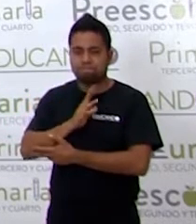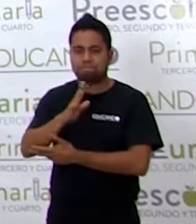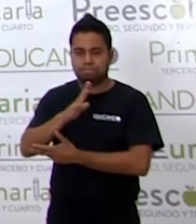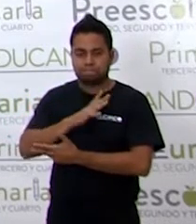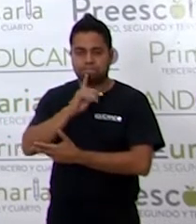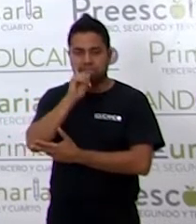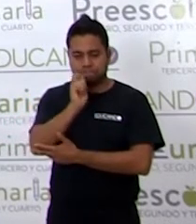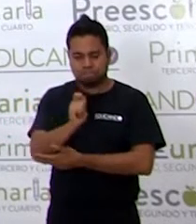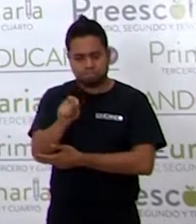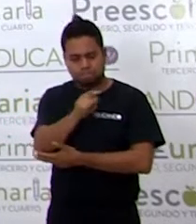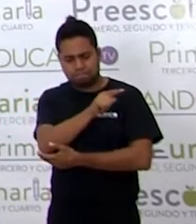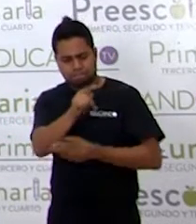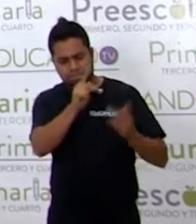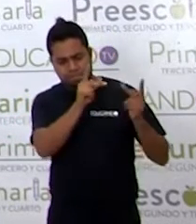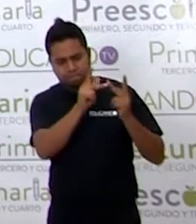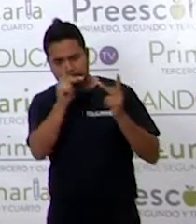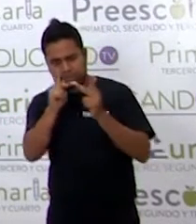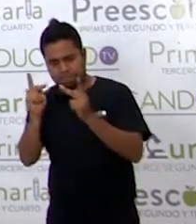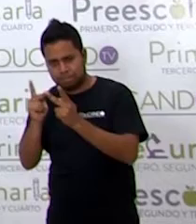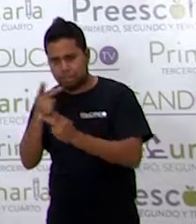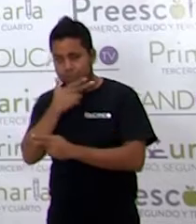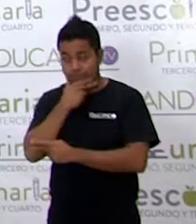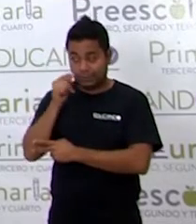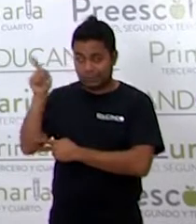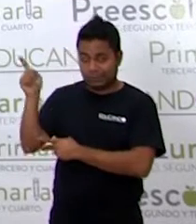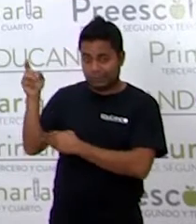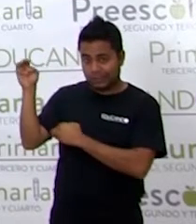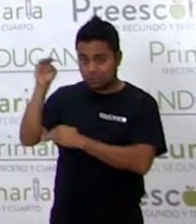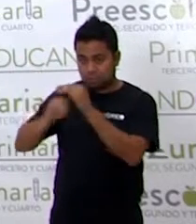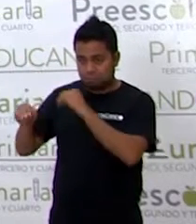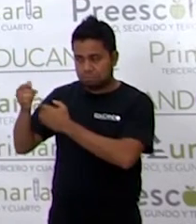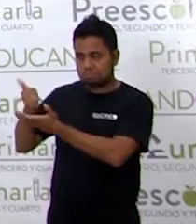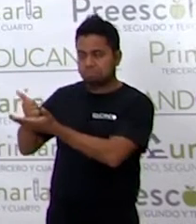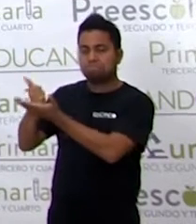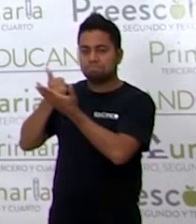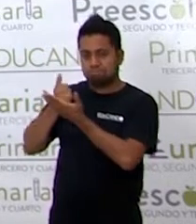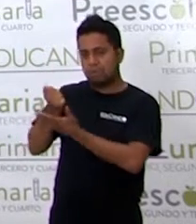respuesta era que el señor del monte les tenía que ayudar.